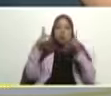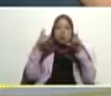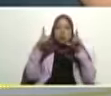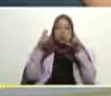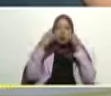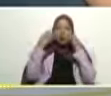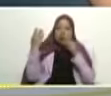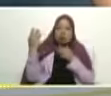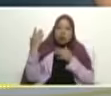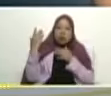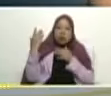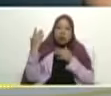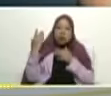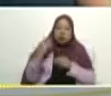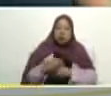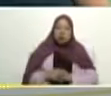mira